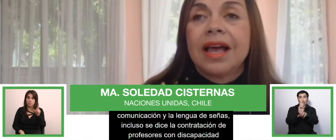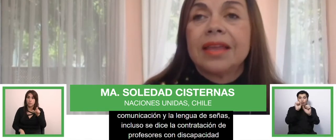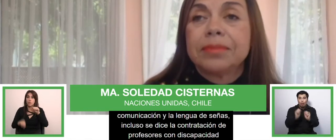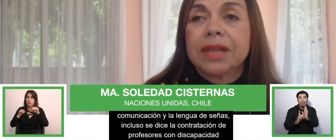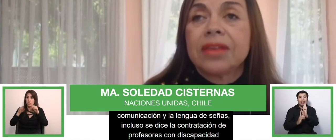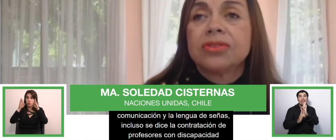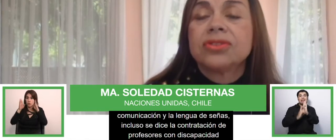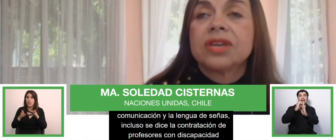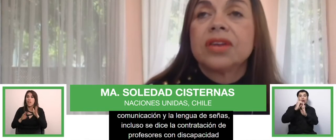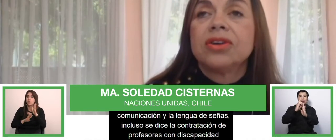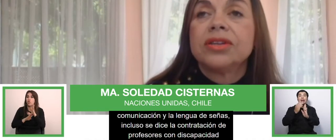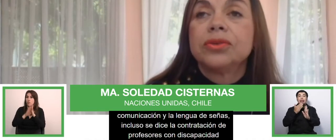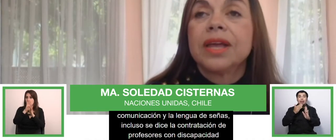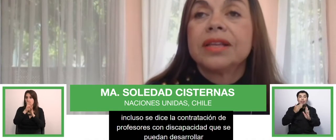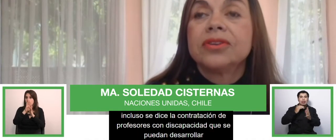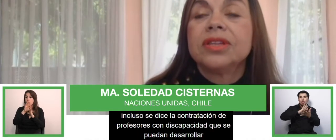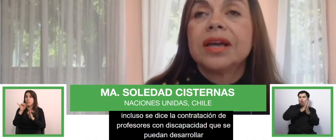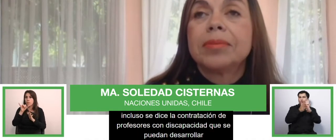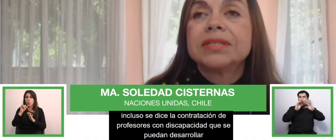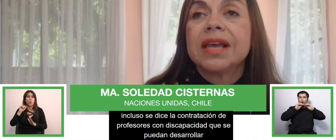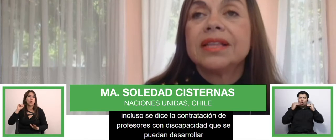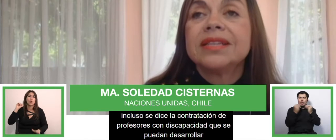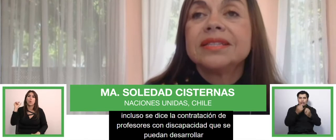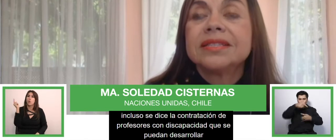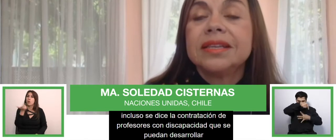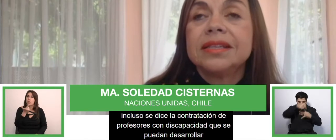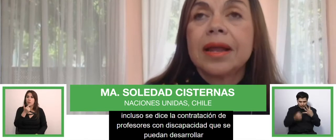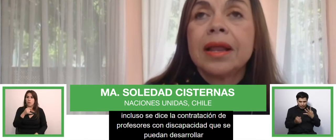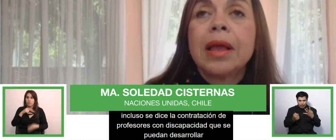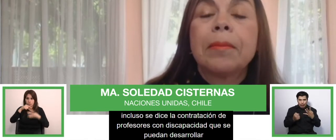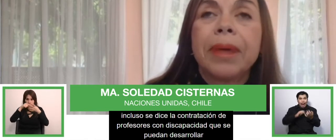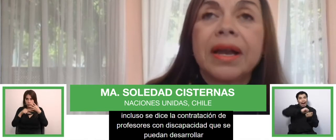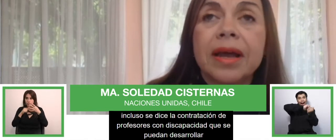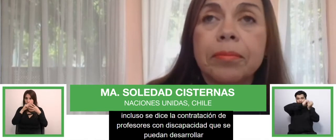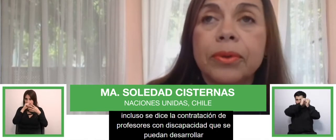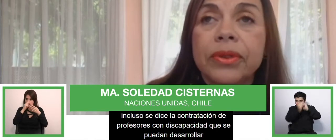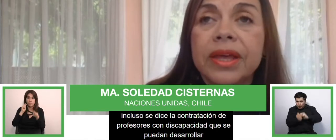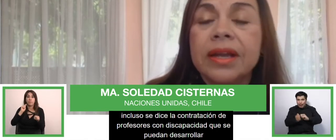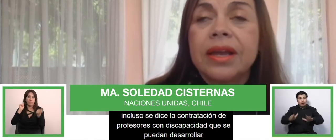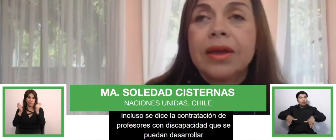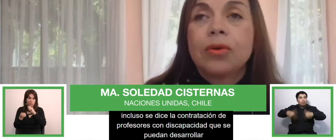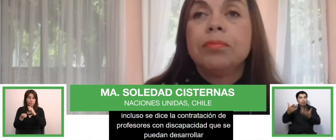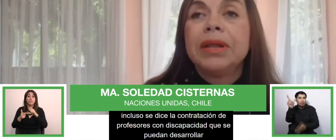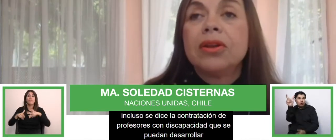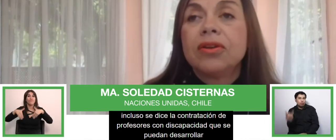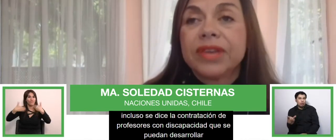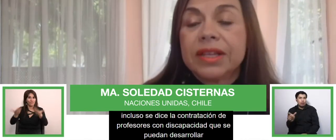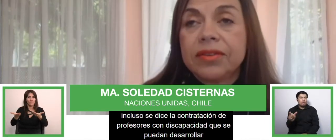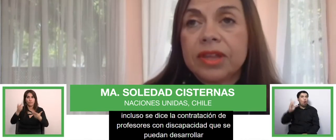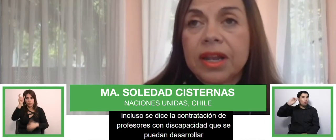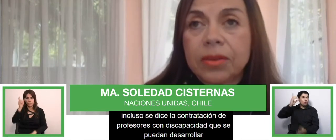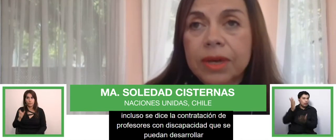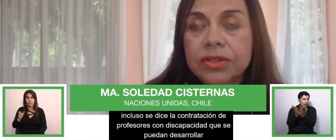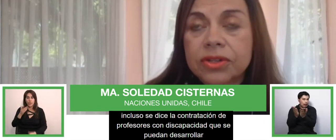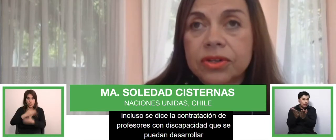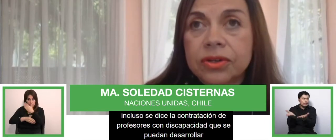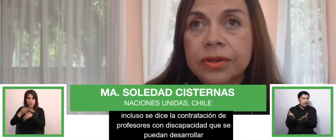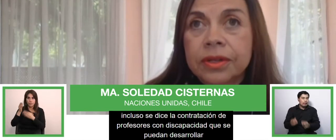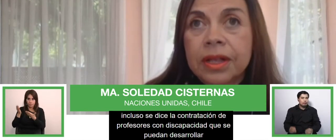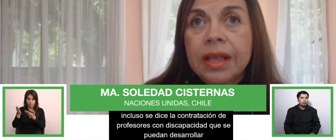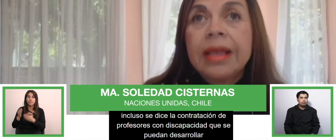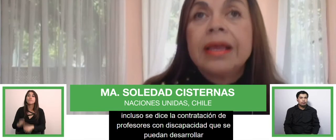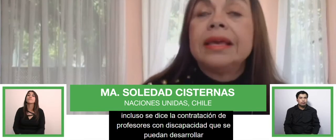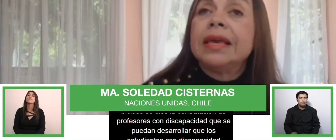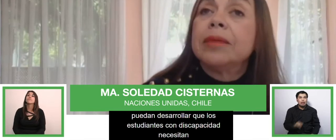adaptados que los estudiantes con discapacidad necesitan para poder cumplir los objetivos de la educación.